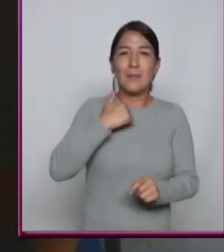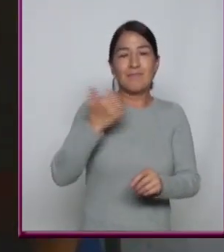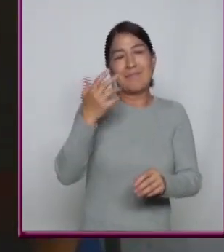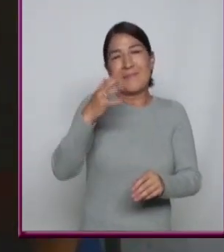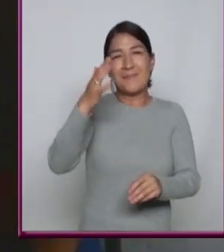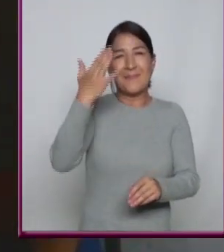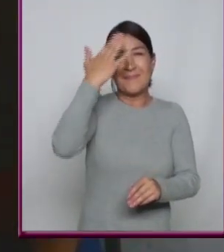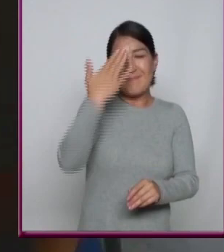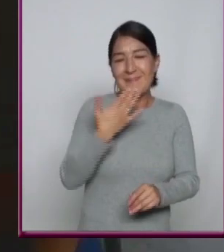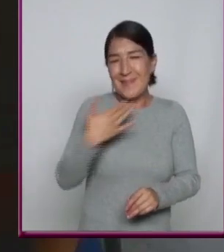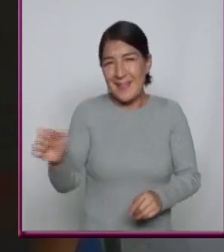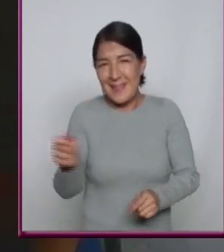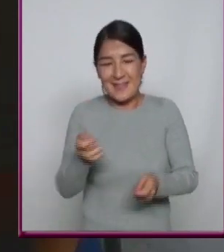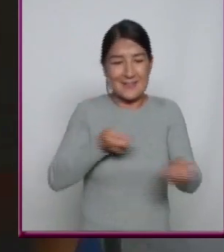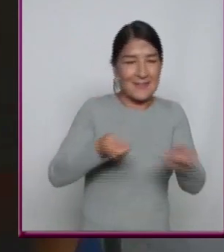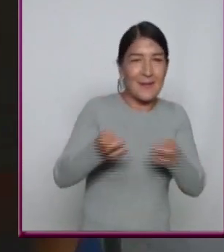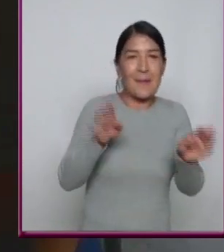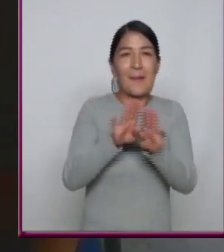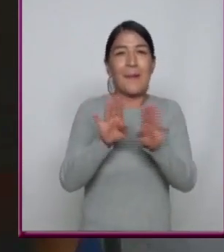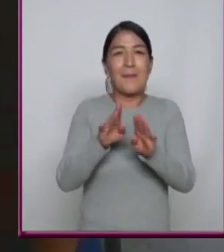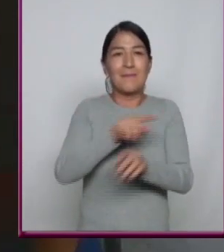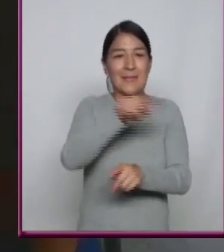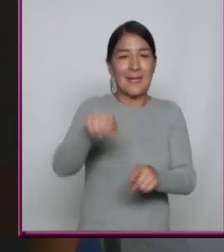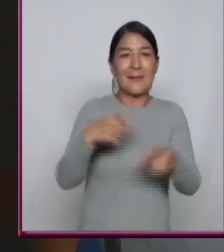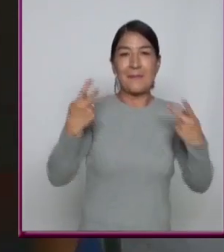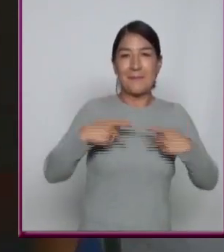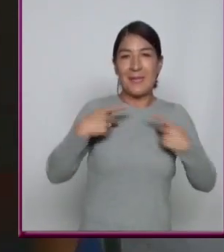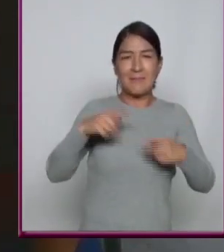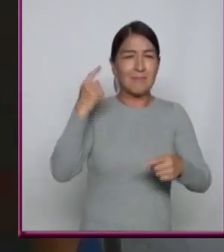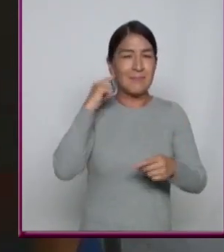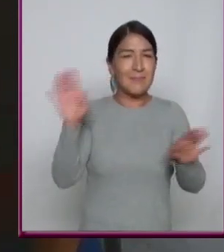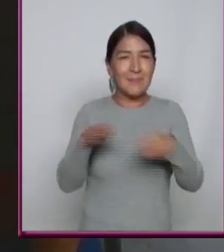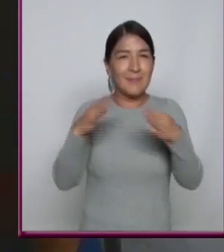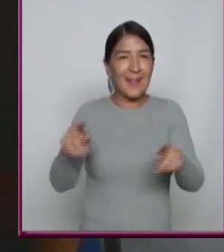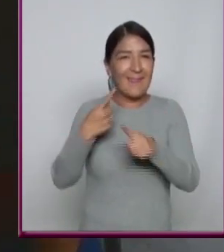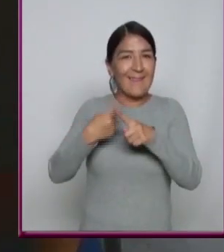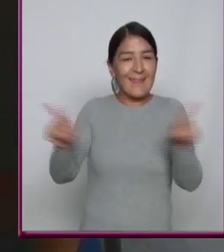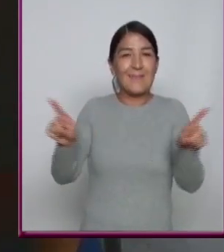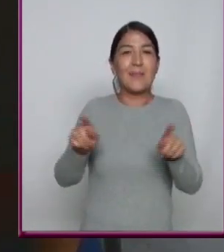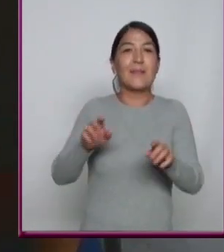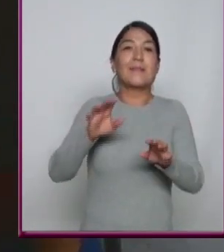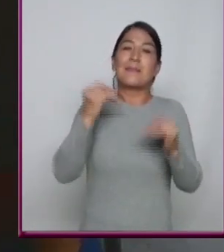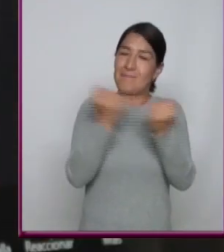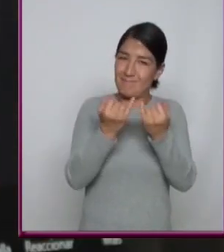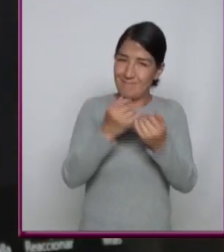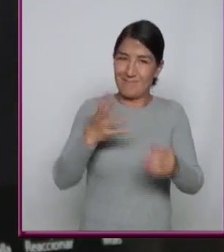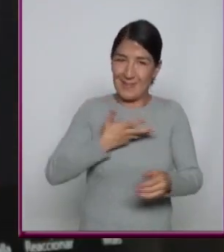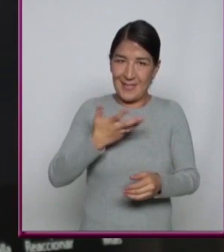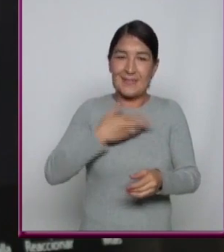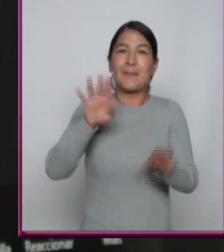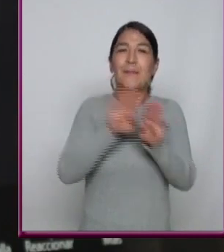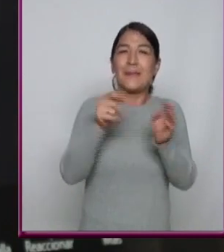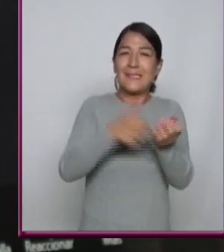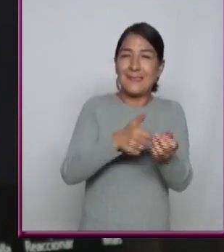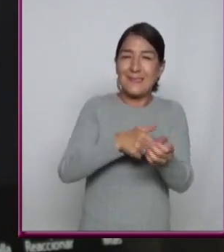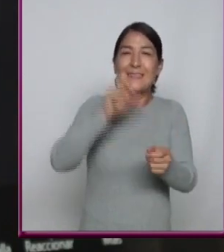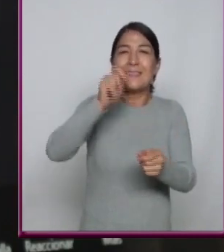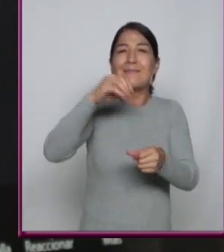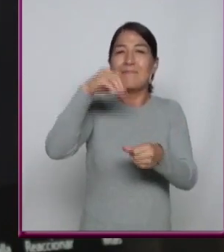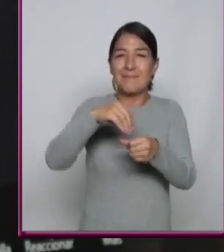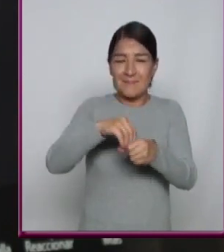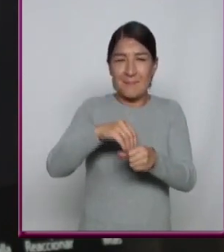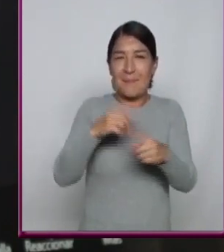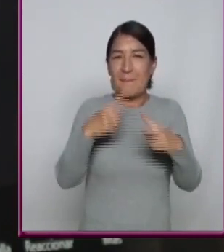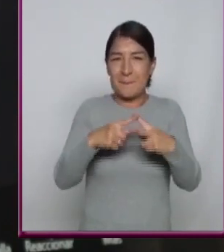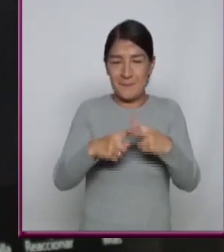trucos Con los que podemos Engañar a la percepción Auditiva Y algunos trucos Matemáticos Esto De los